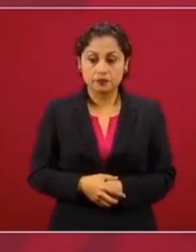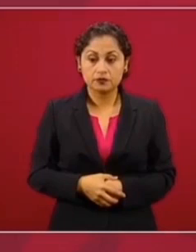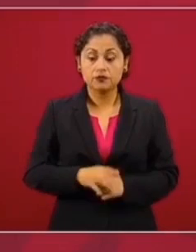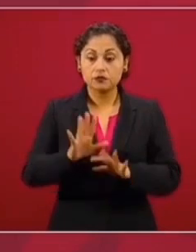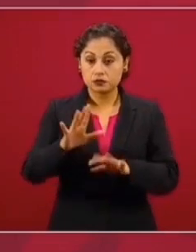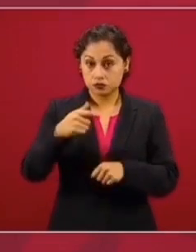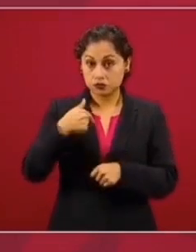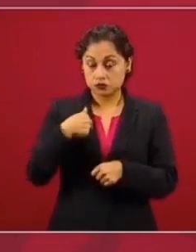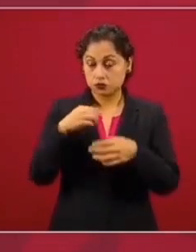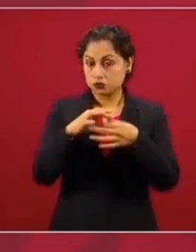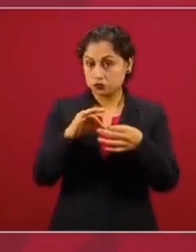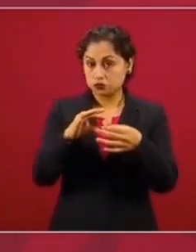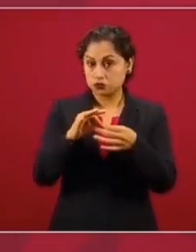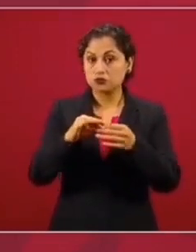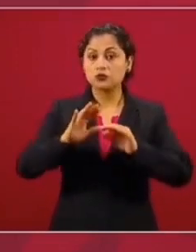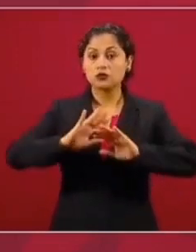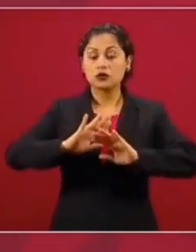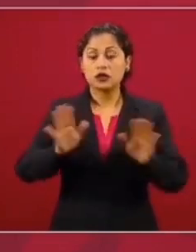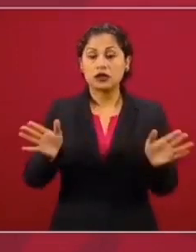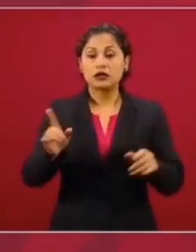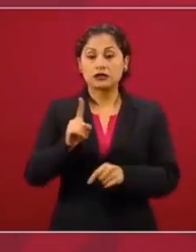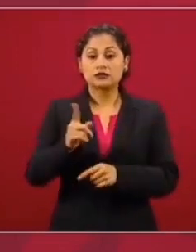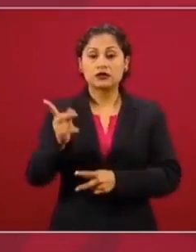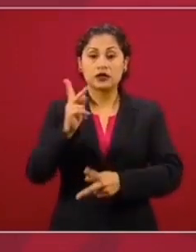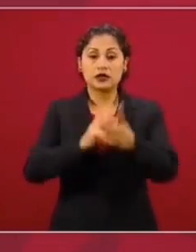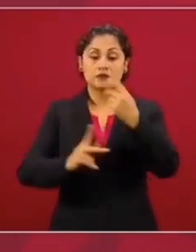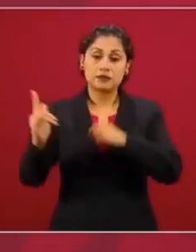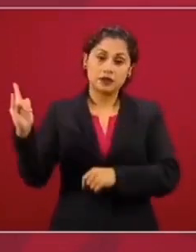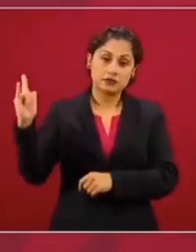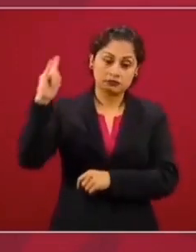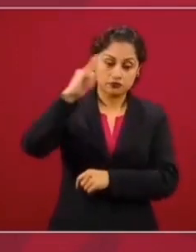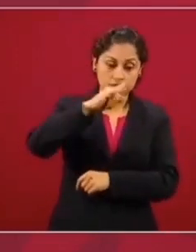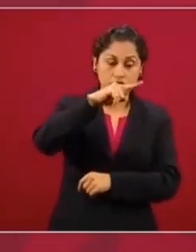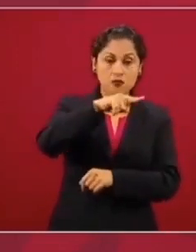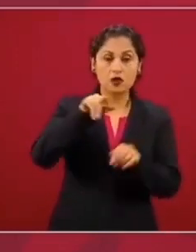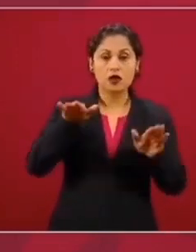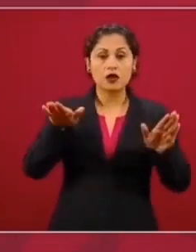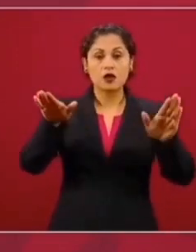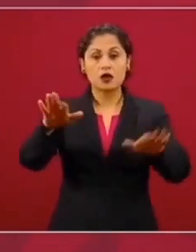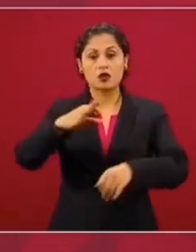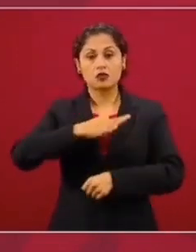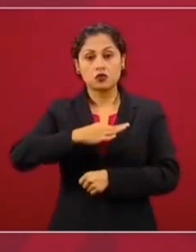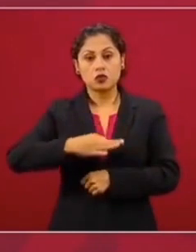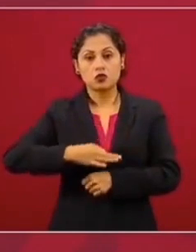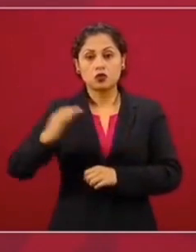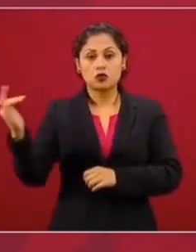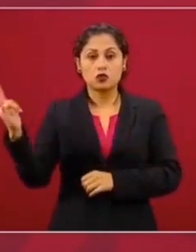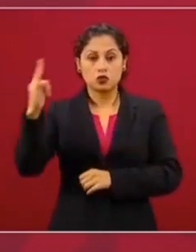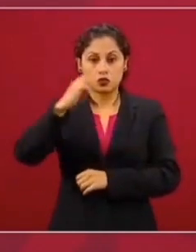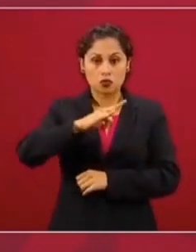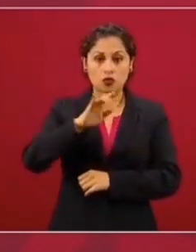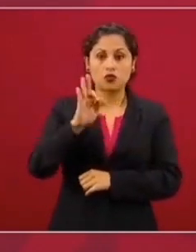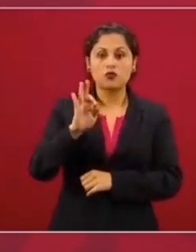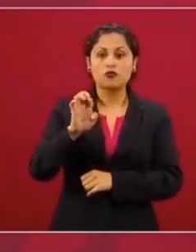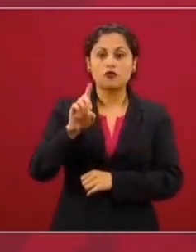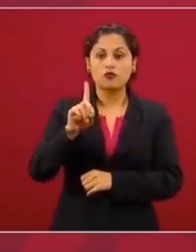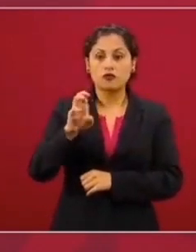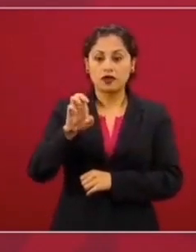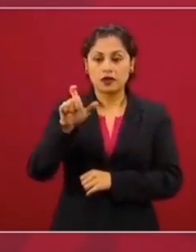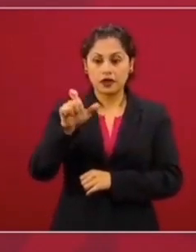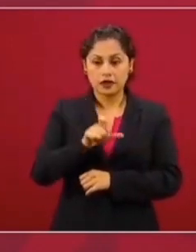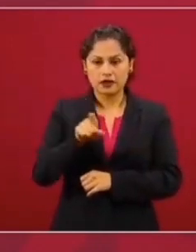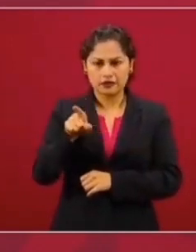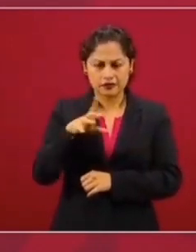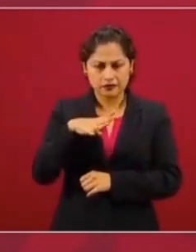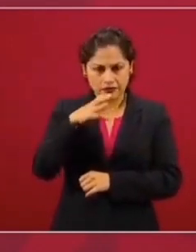día de hoy ya aterrizó en la ciudad de Toluca, en aeropuerto de Toluca, un vuelo de FedEx, creo que ya tienes